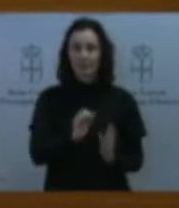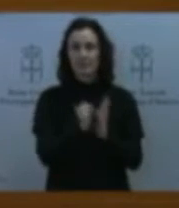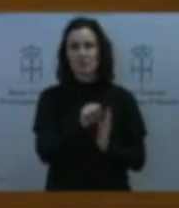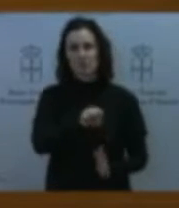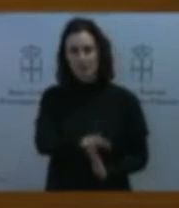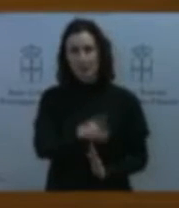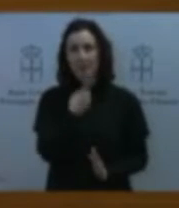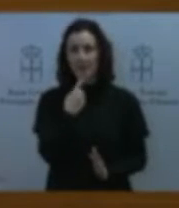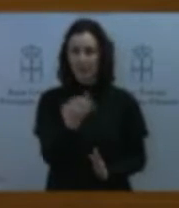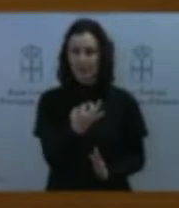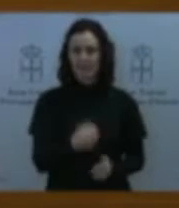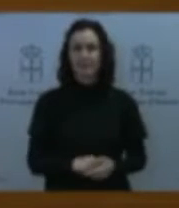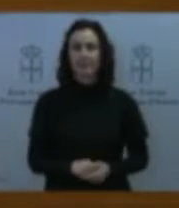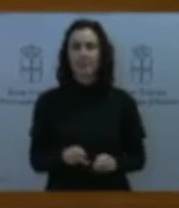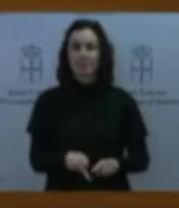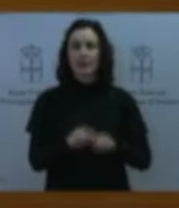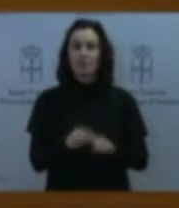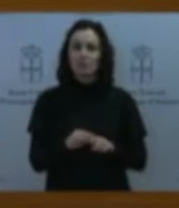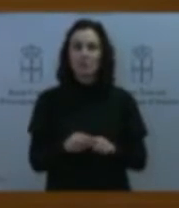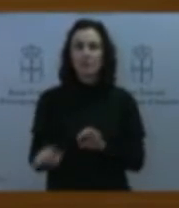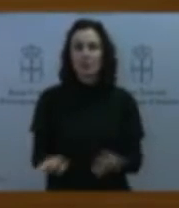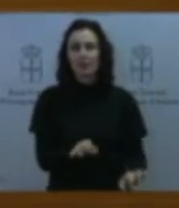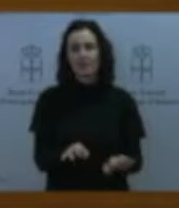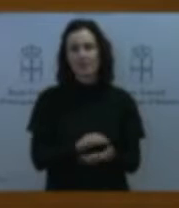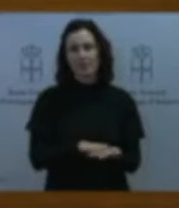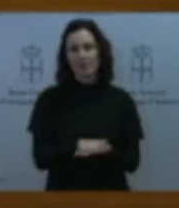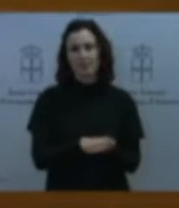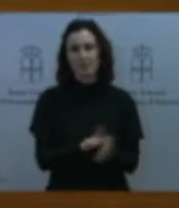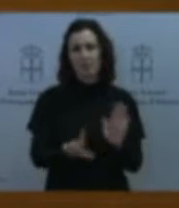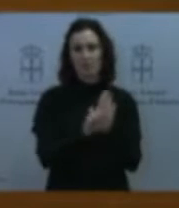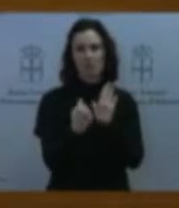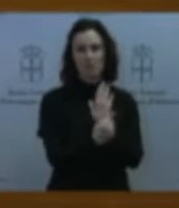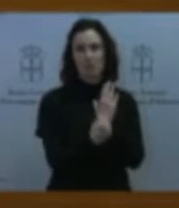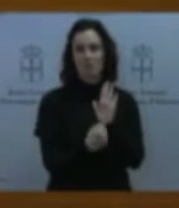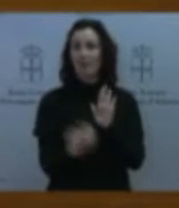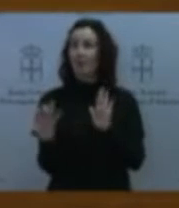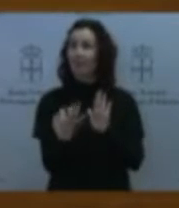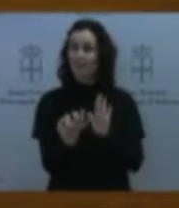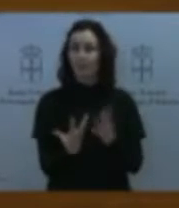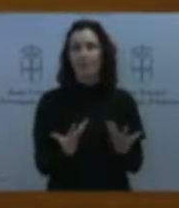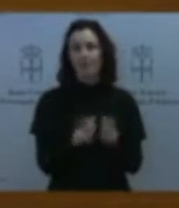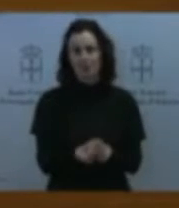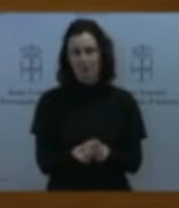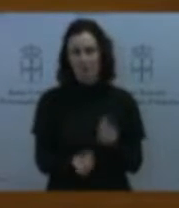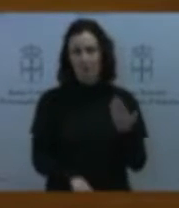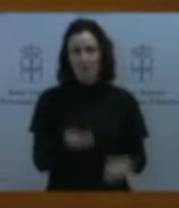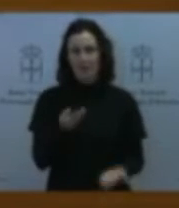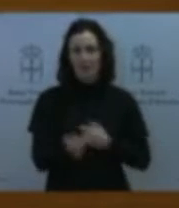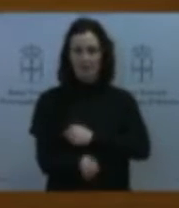planificación a los que se hace referencia la ley deben de contar con este tipo de evaluación estratégica. Y aquí hay de fondo